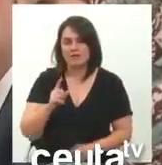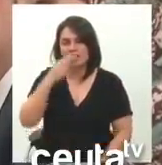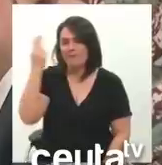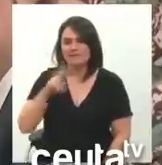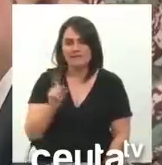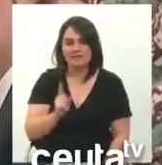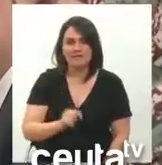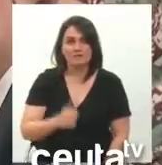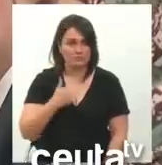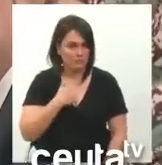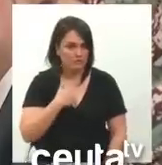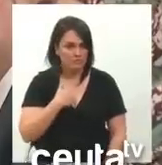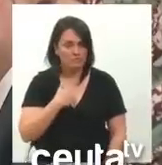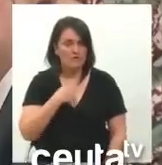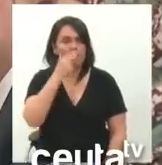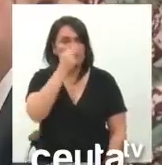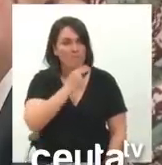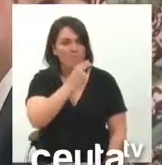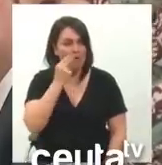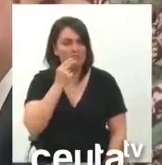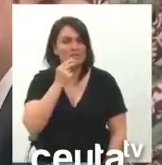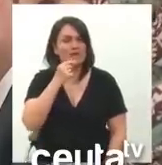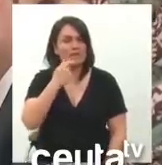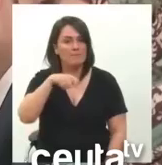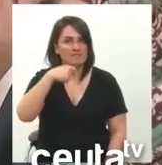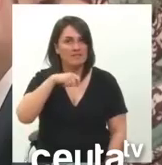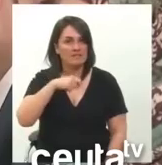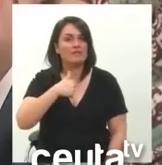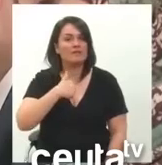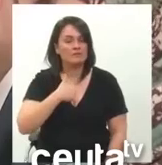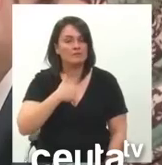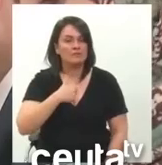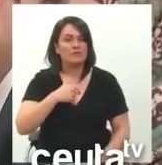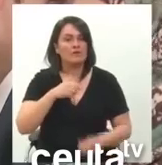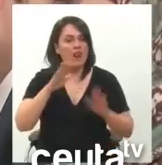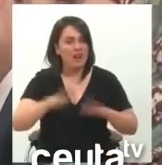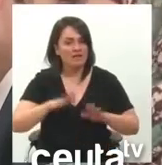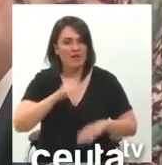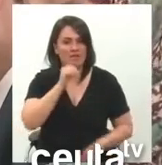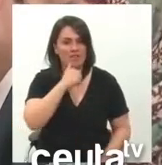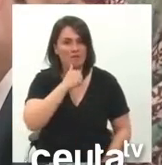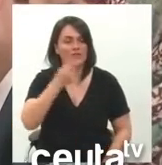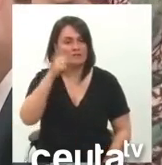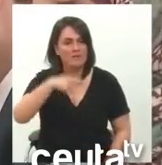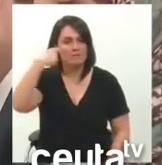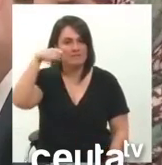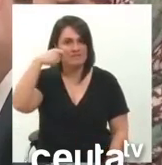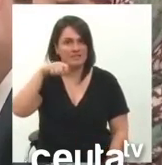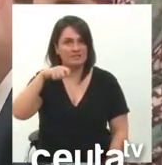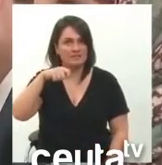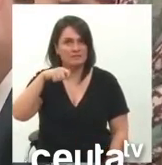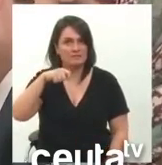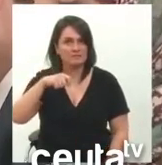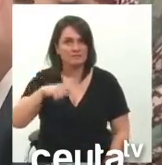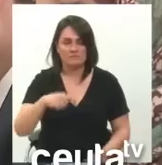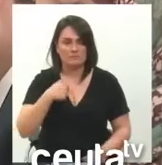a cumplir. Al margen de mi posicionamiento ideológico, lealtad a Ceuta y lealtad a la palabra de presidenta. De ahí nada más.